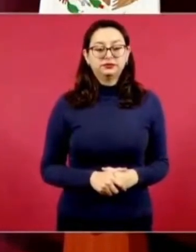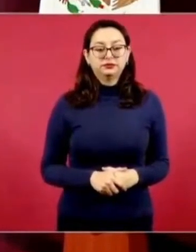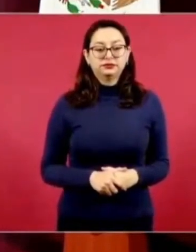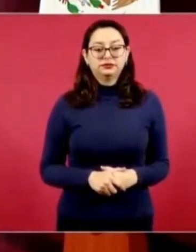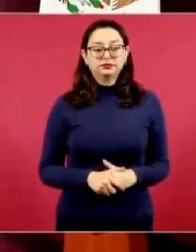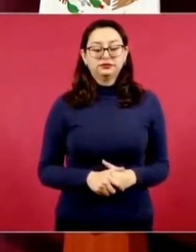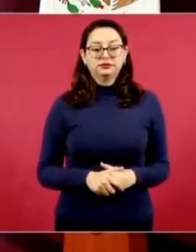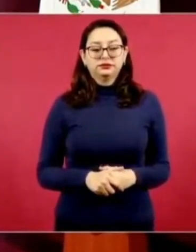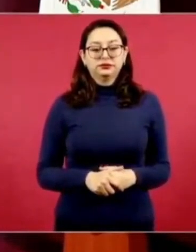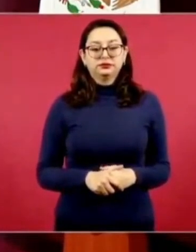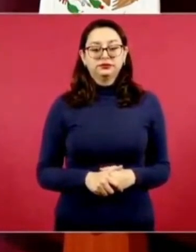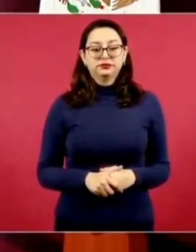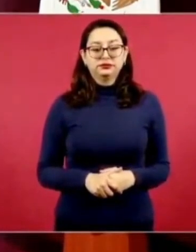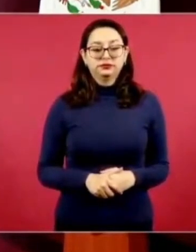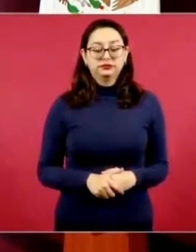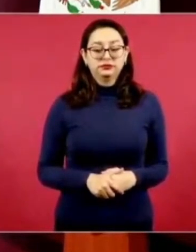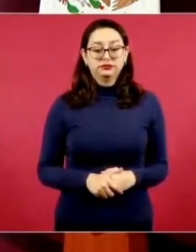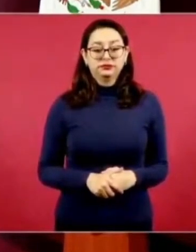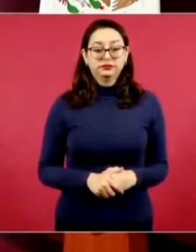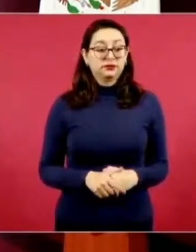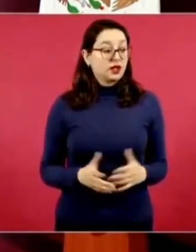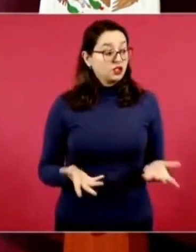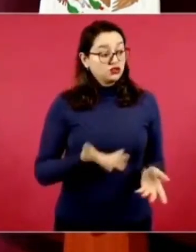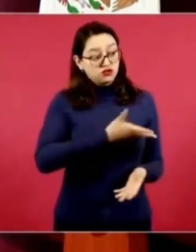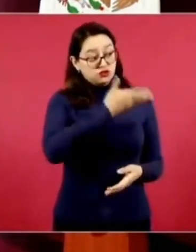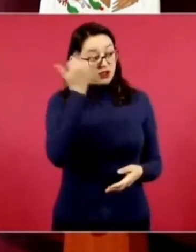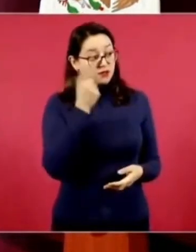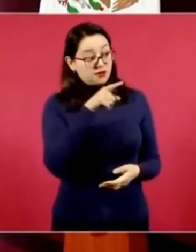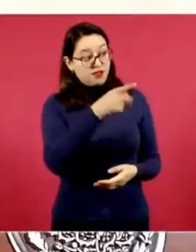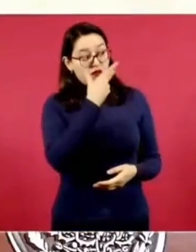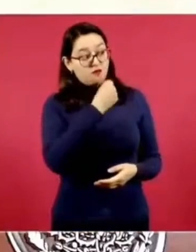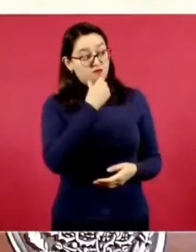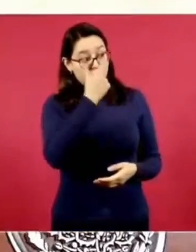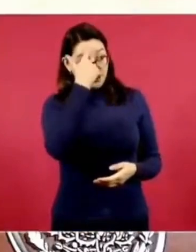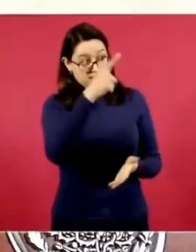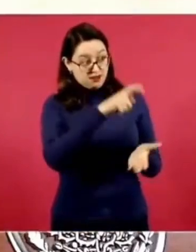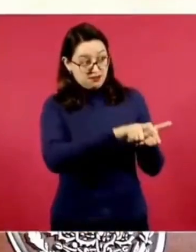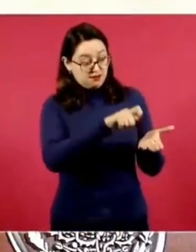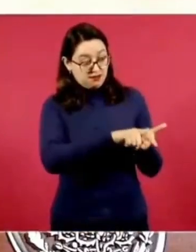que ahora me entero que era de la CIA, porque yo no sabía, ¿eh?, esos…